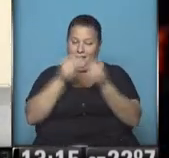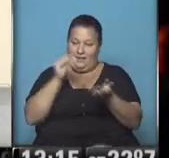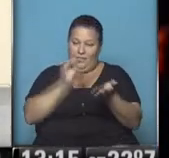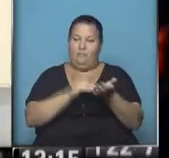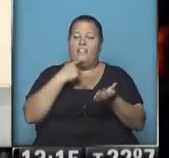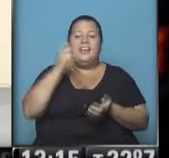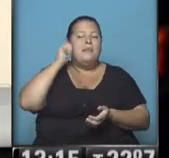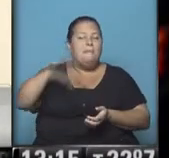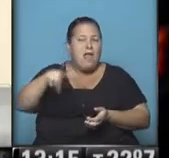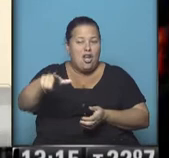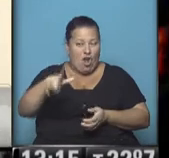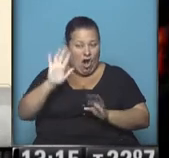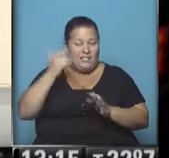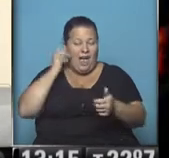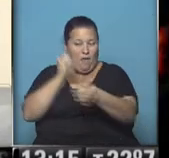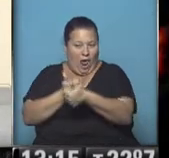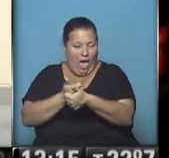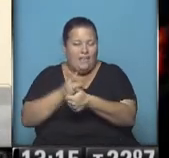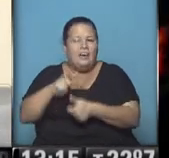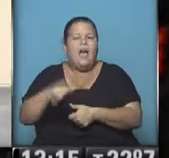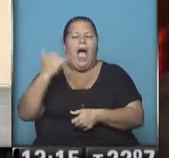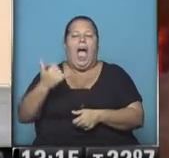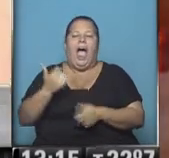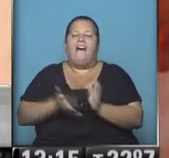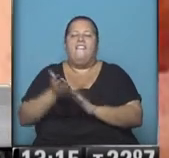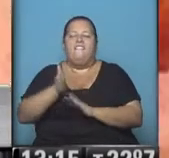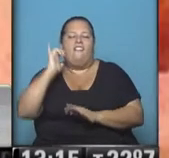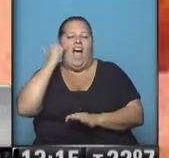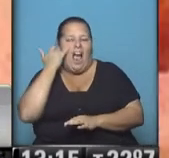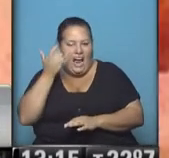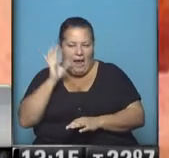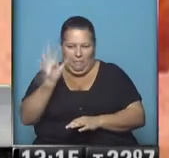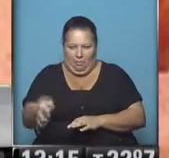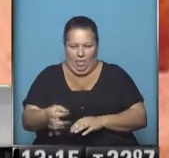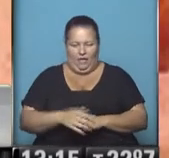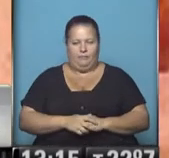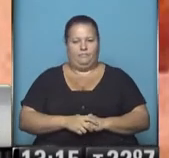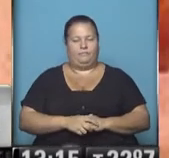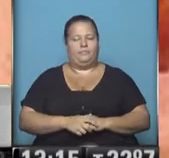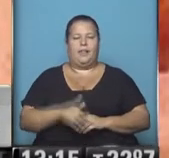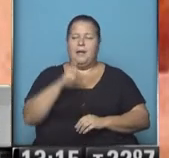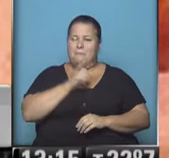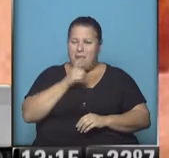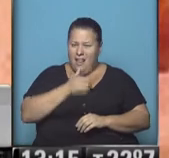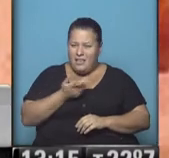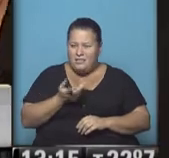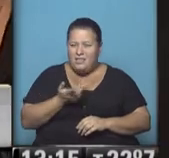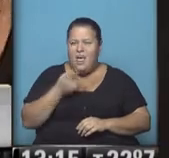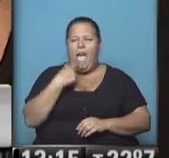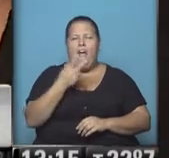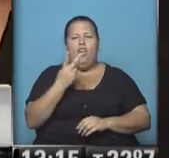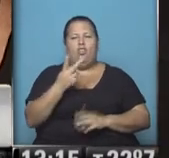aducen que el menor abusado de solo 6 años tenía inclinaciones homosexuales. Pareciera que estamos hablando de dos